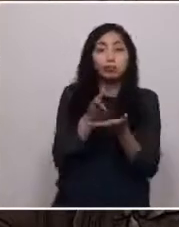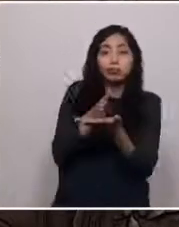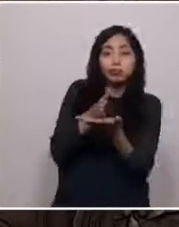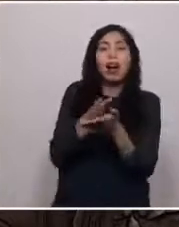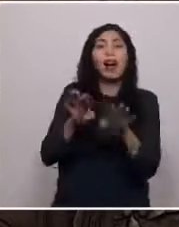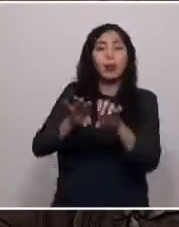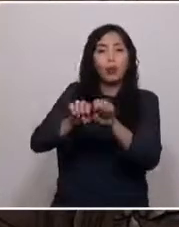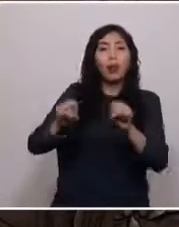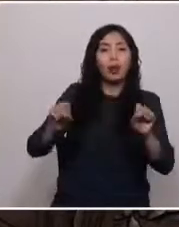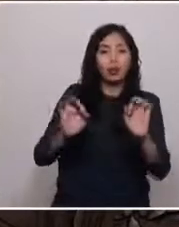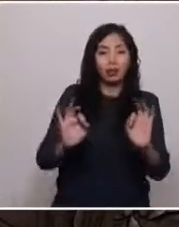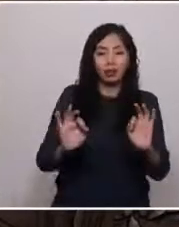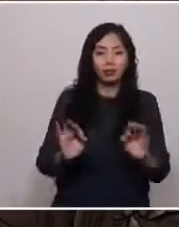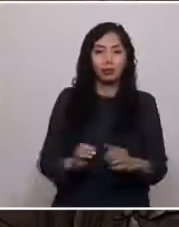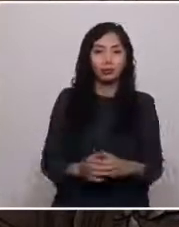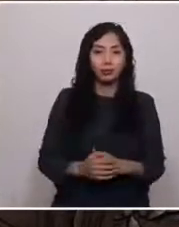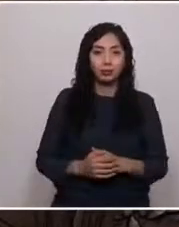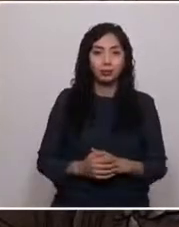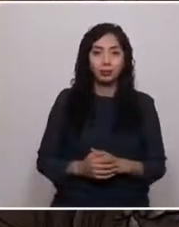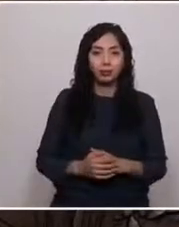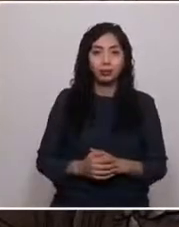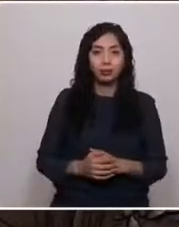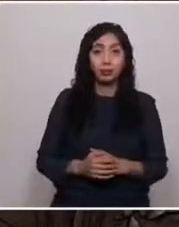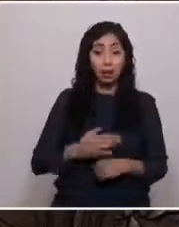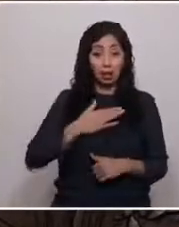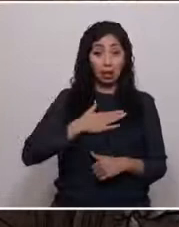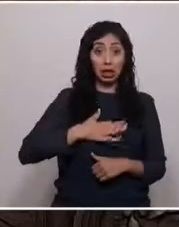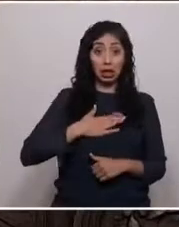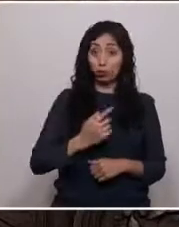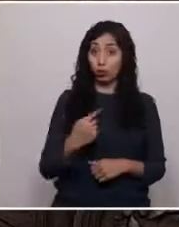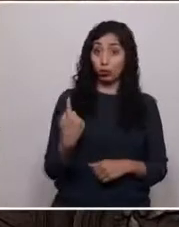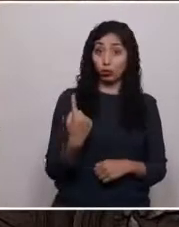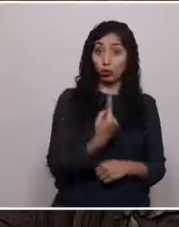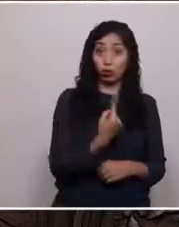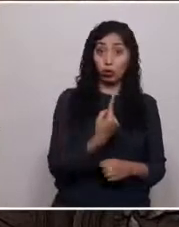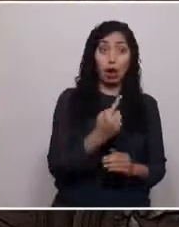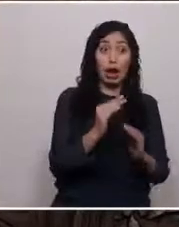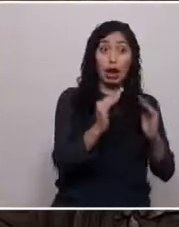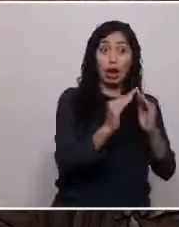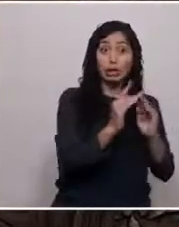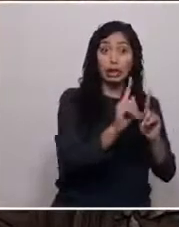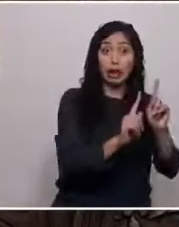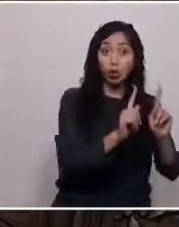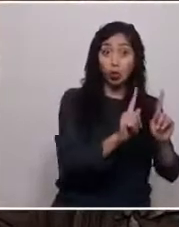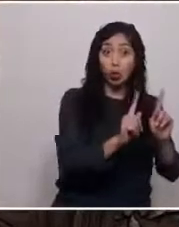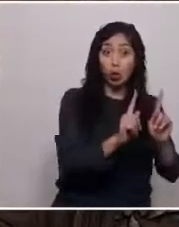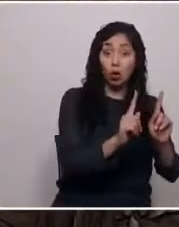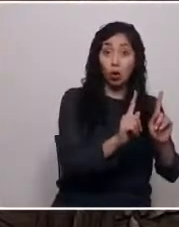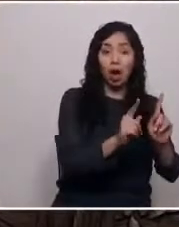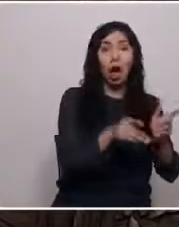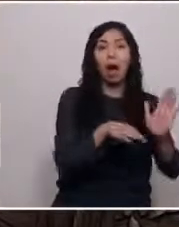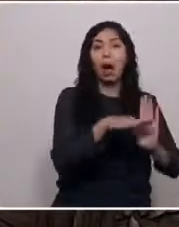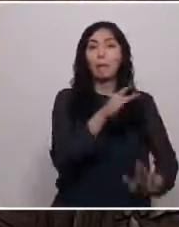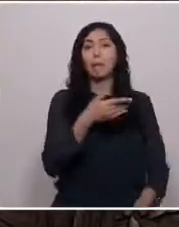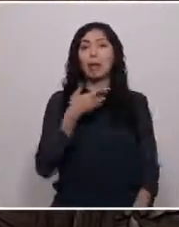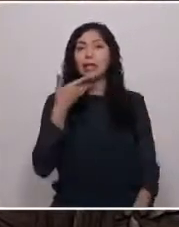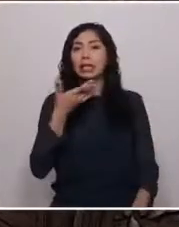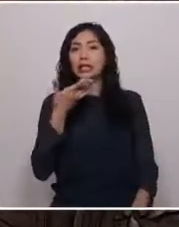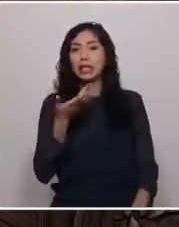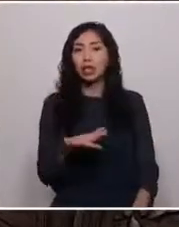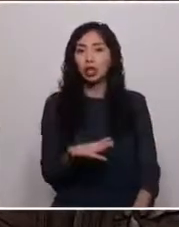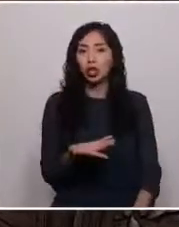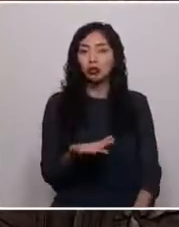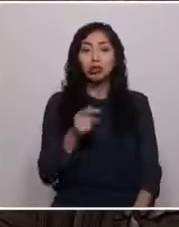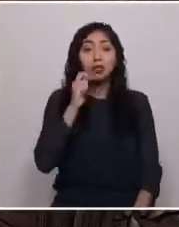posibles. Si queremos una casa de algunos, la tarea será mucho más sencilla. Bastará con que las